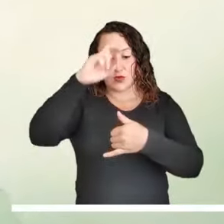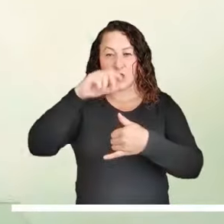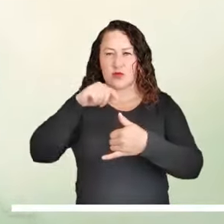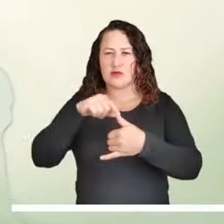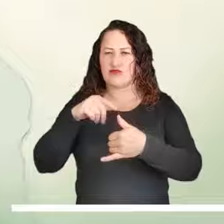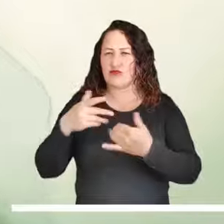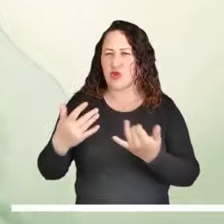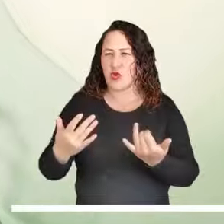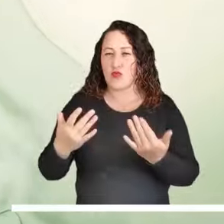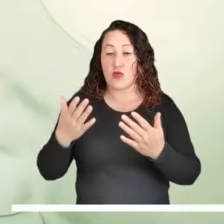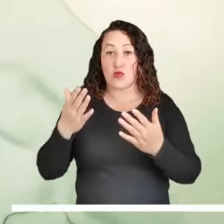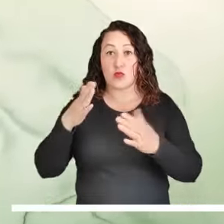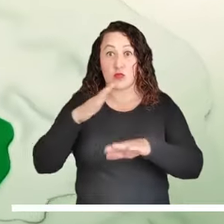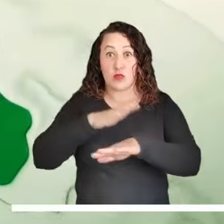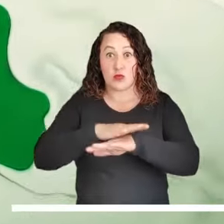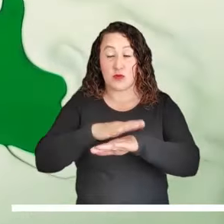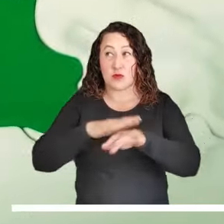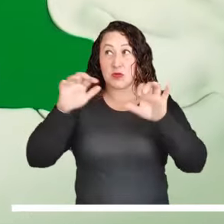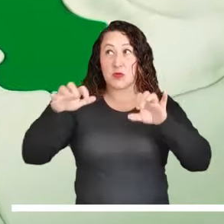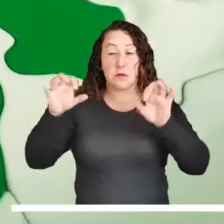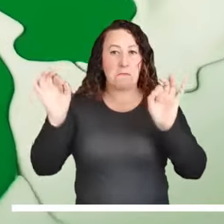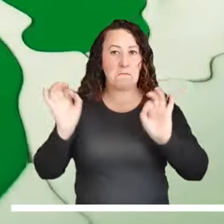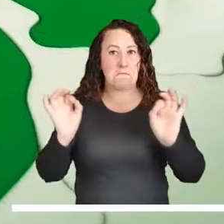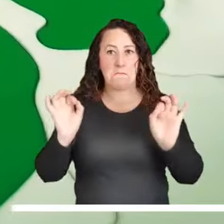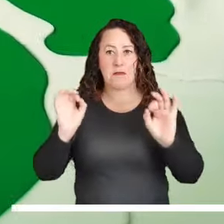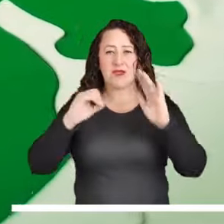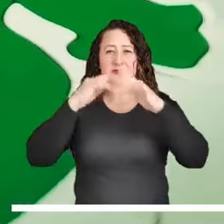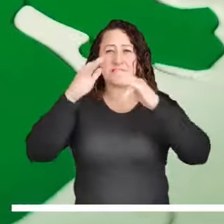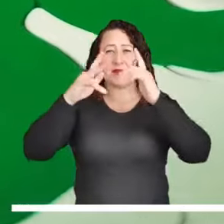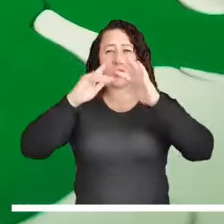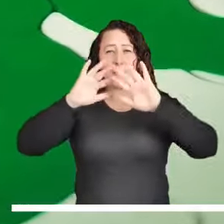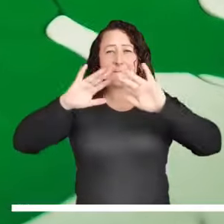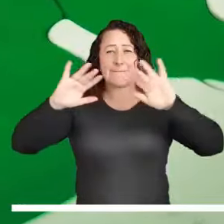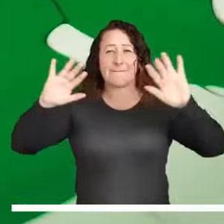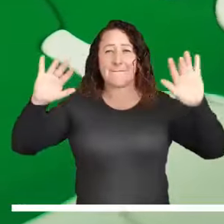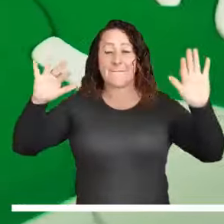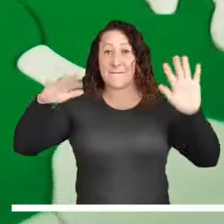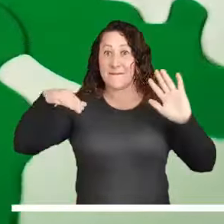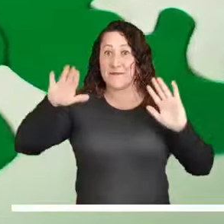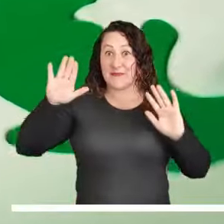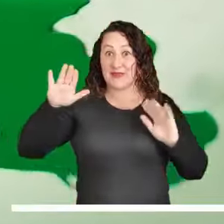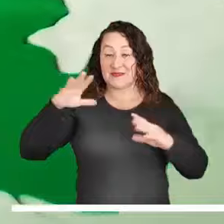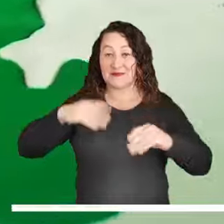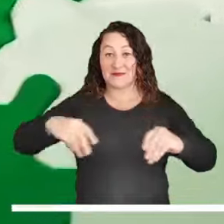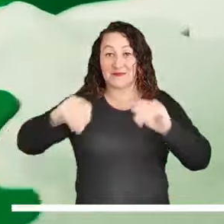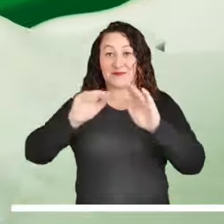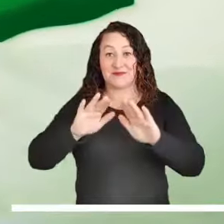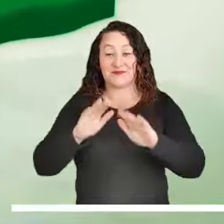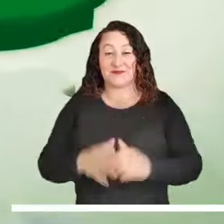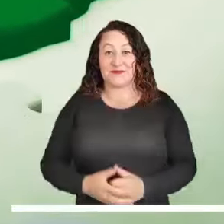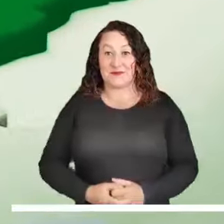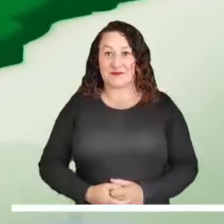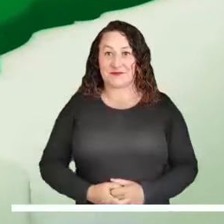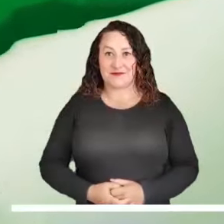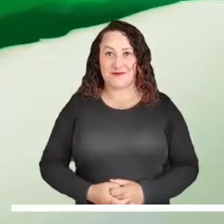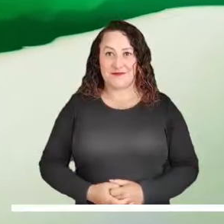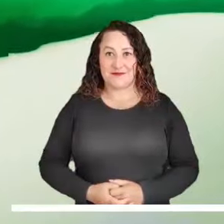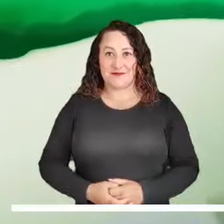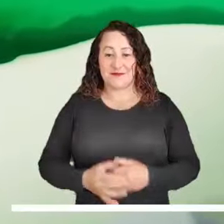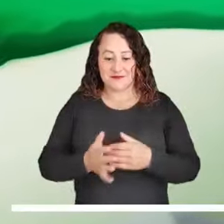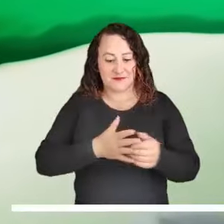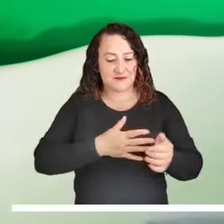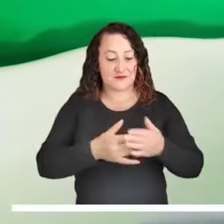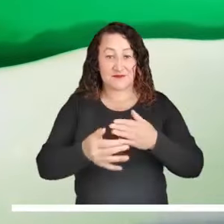del país, la región Caribe recibe la tarde sin lluvias gracias al cielo marcadamente despejado que predominará en el territorio.